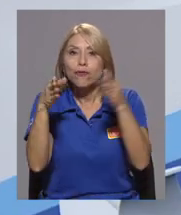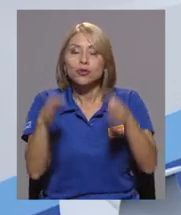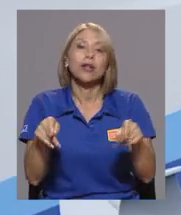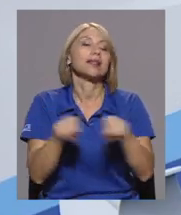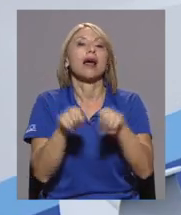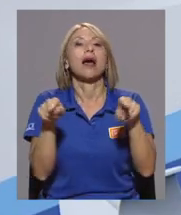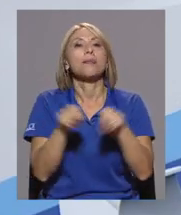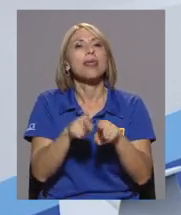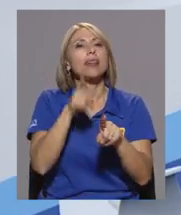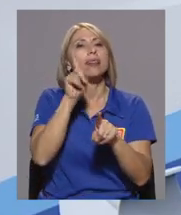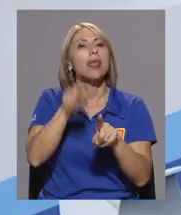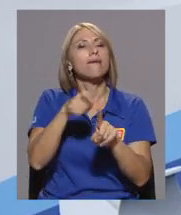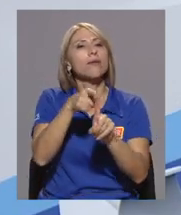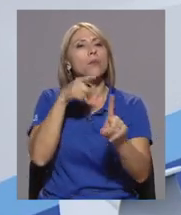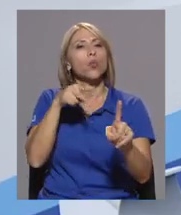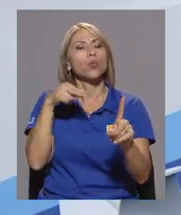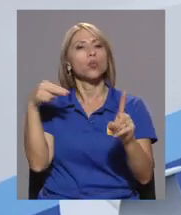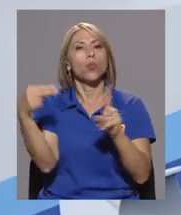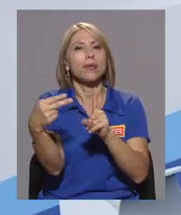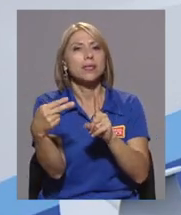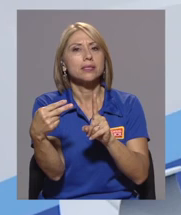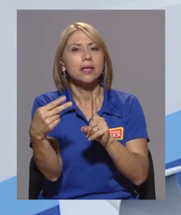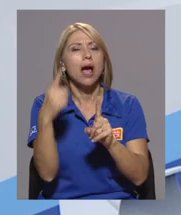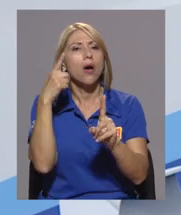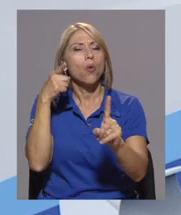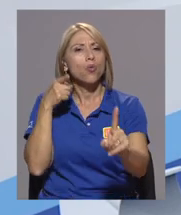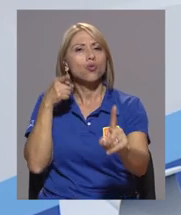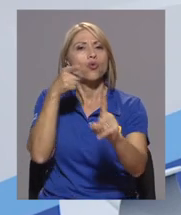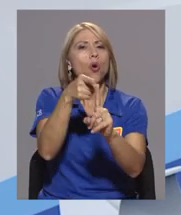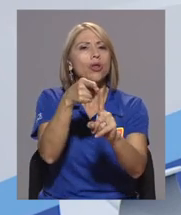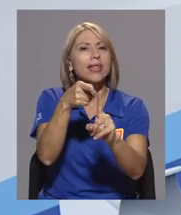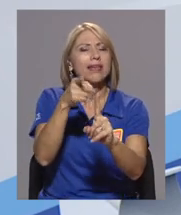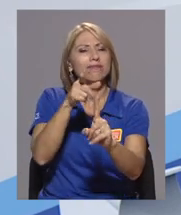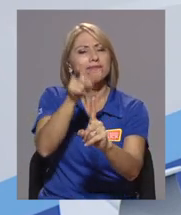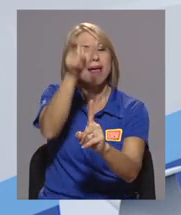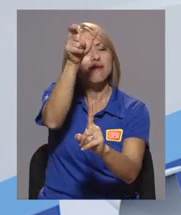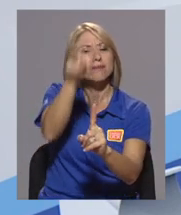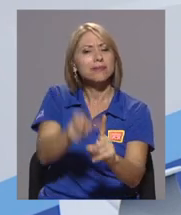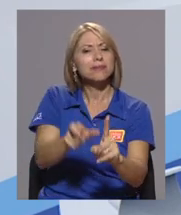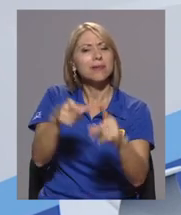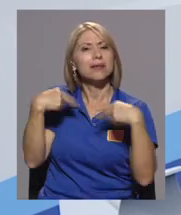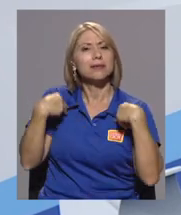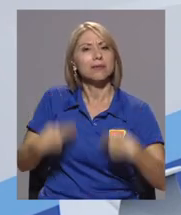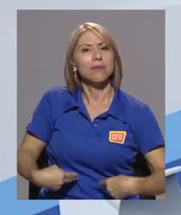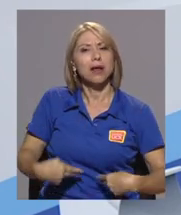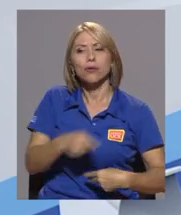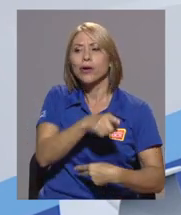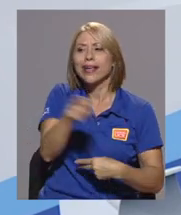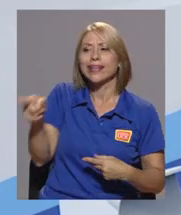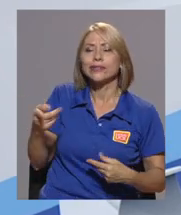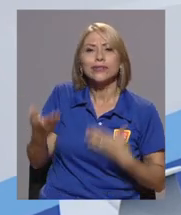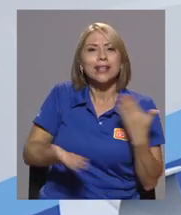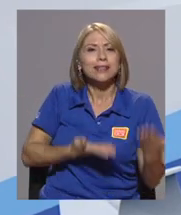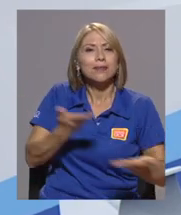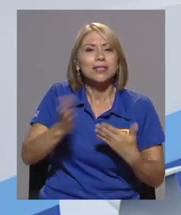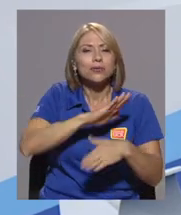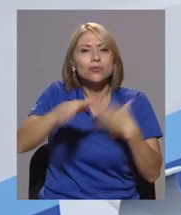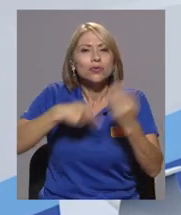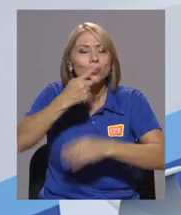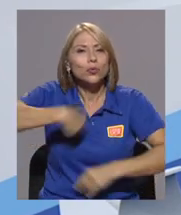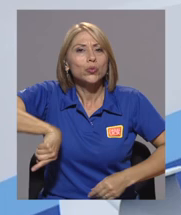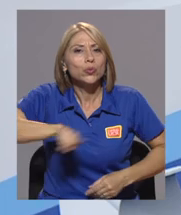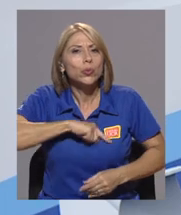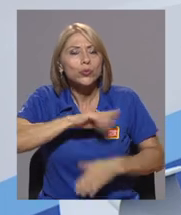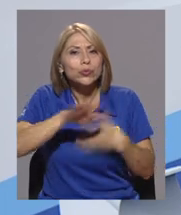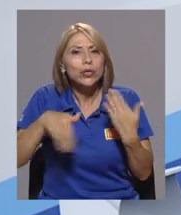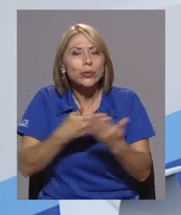sino que también estos profesionales tienen que tener como un punto de vista, como un norte al ser humano. O